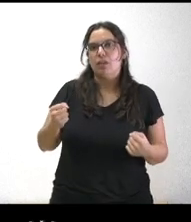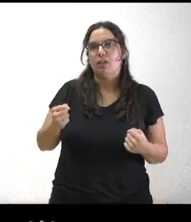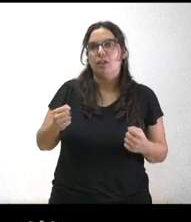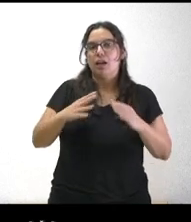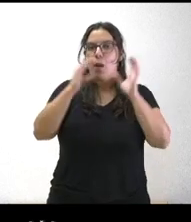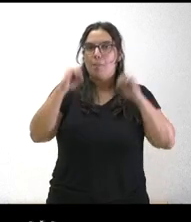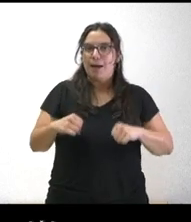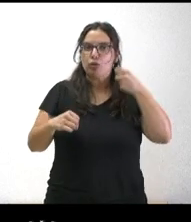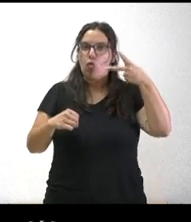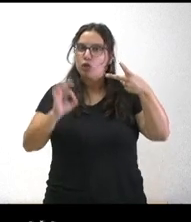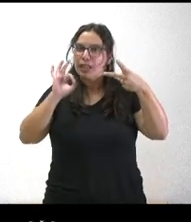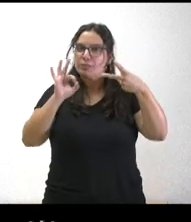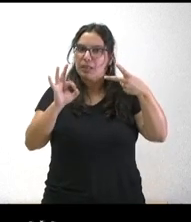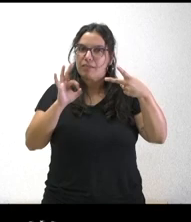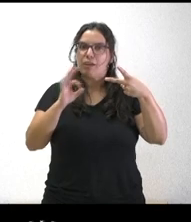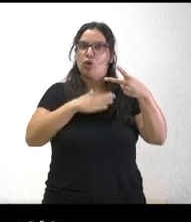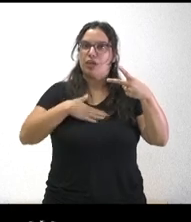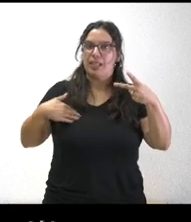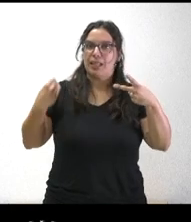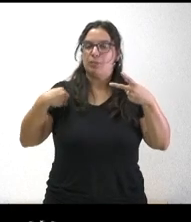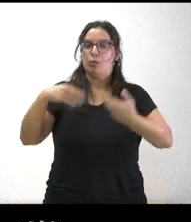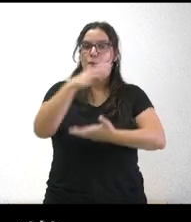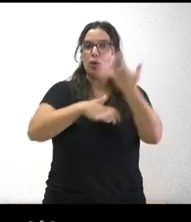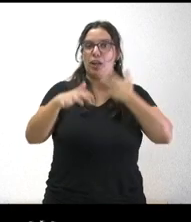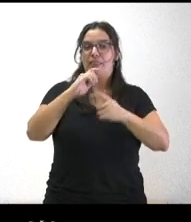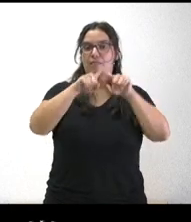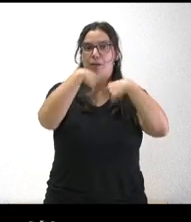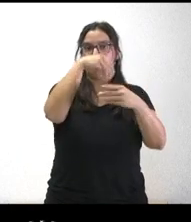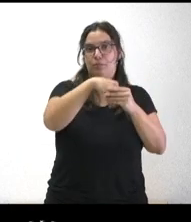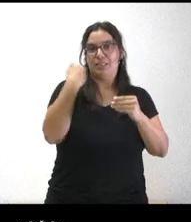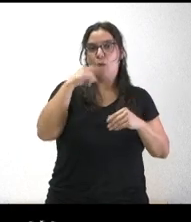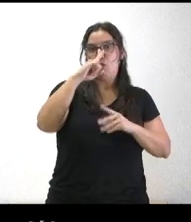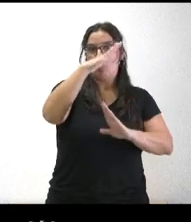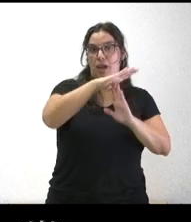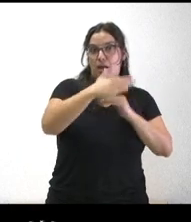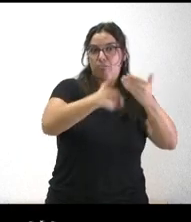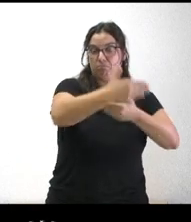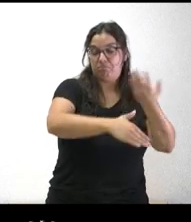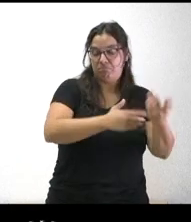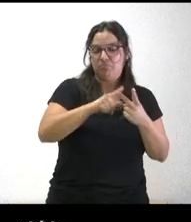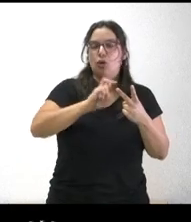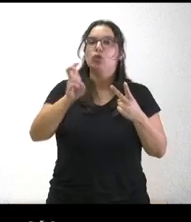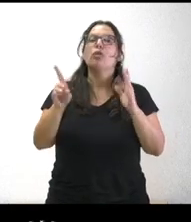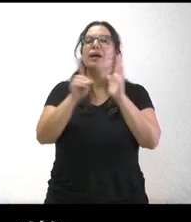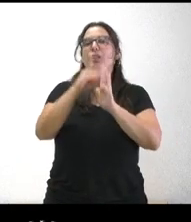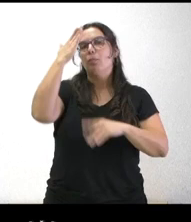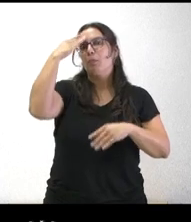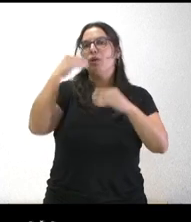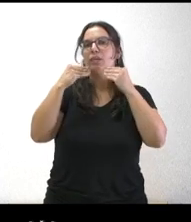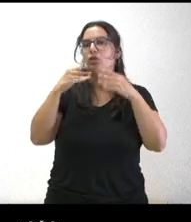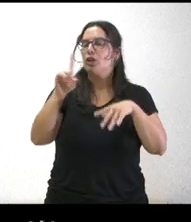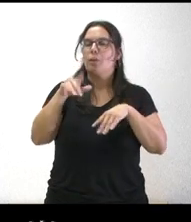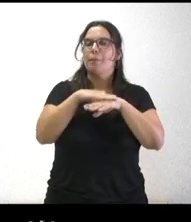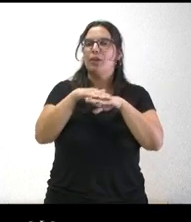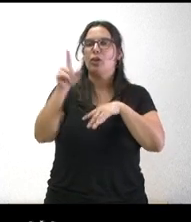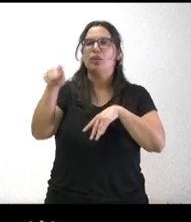pacto que es la ley de violencia intrafamiliar que tienen ustedes paralizada desde hace un año y el decreto de memoria histórica perdón